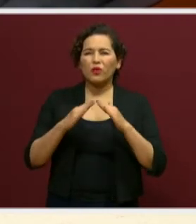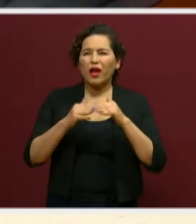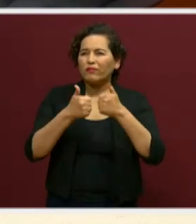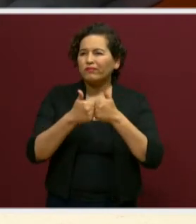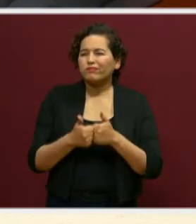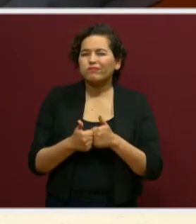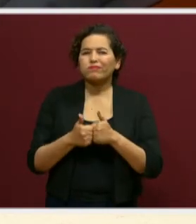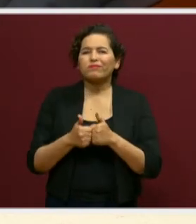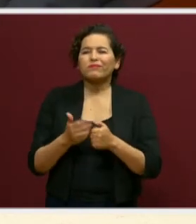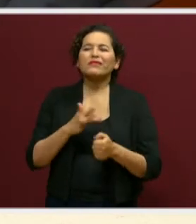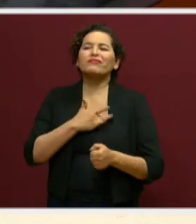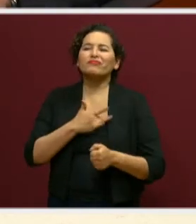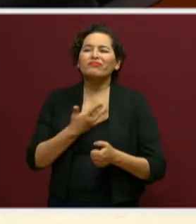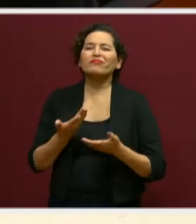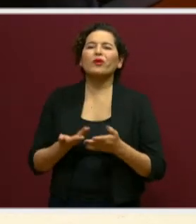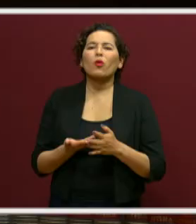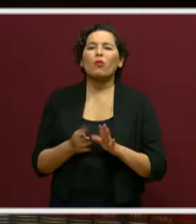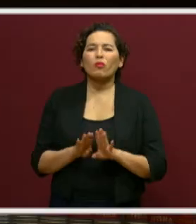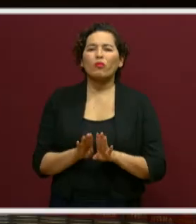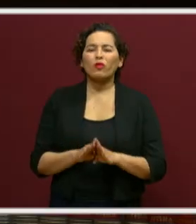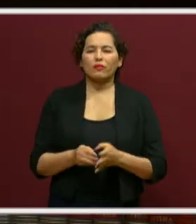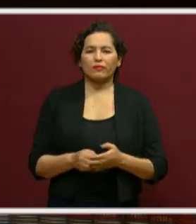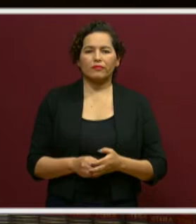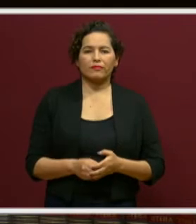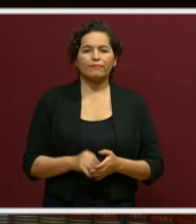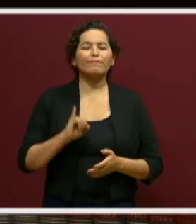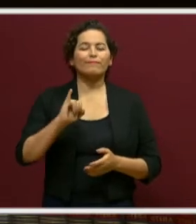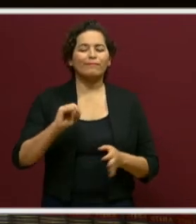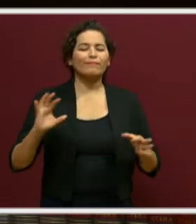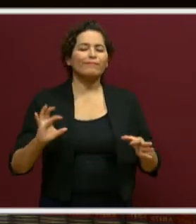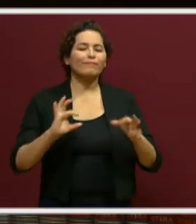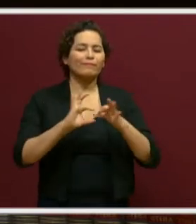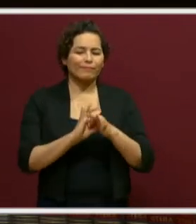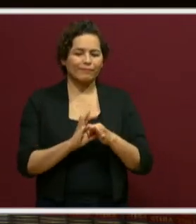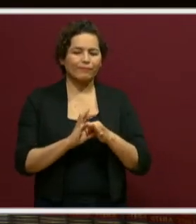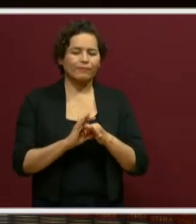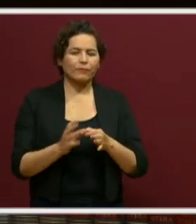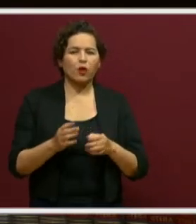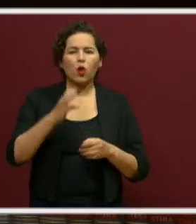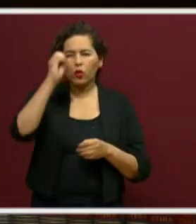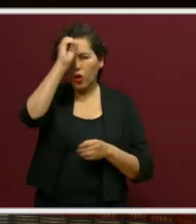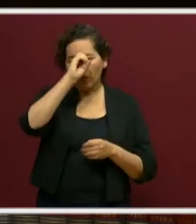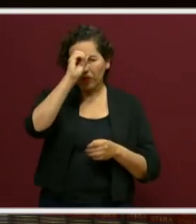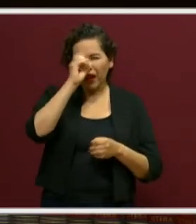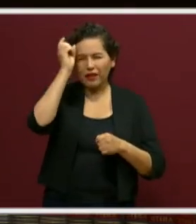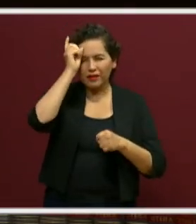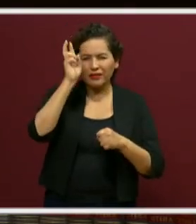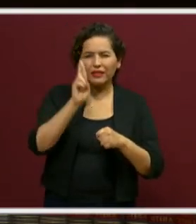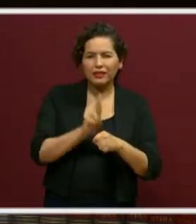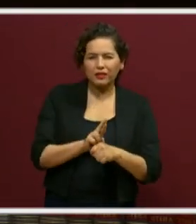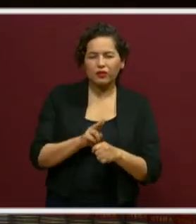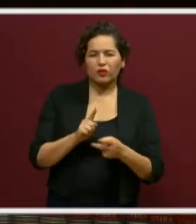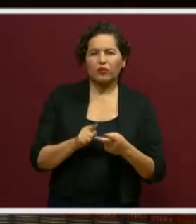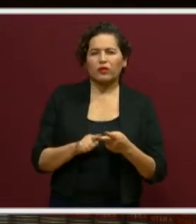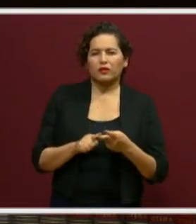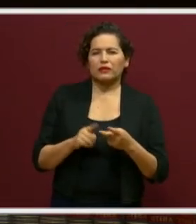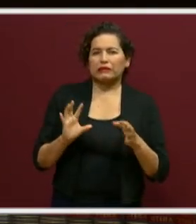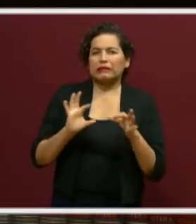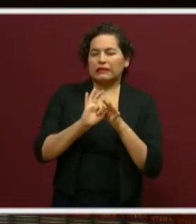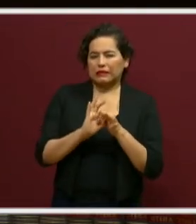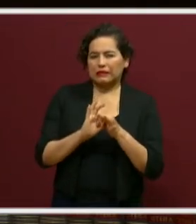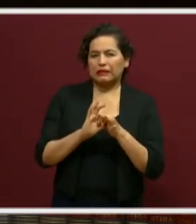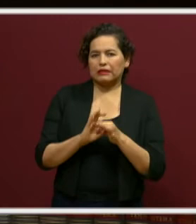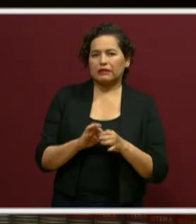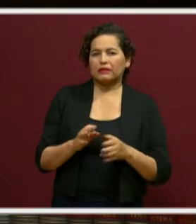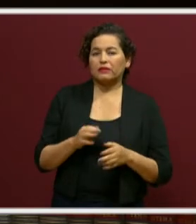Eso, mira, esto se une con lo que opinan los directores, cómo vieron a los alumnos. Pero aquí